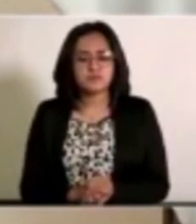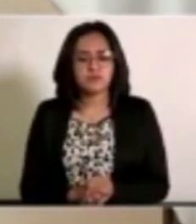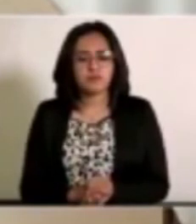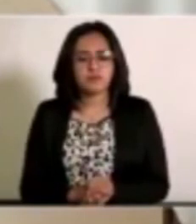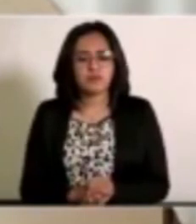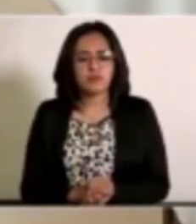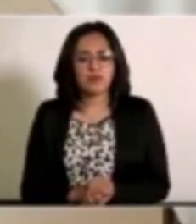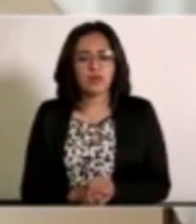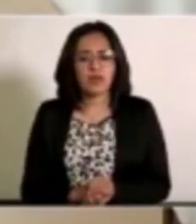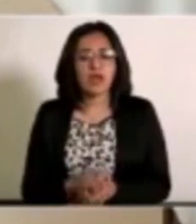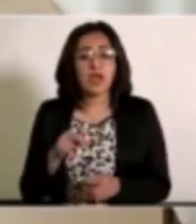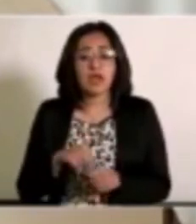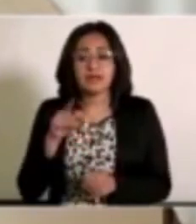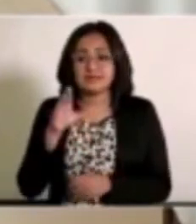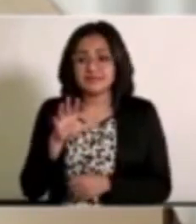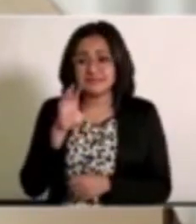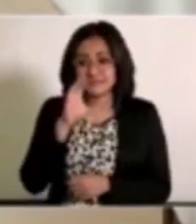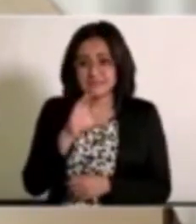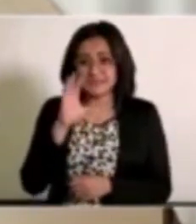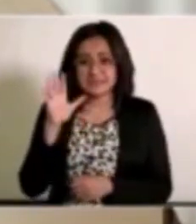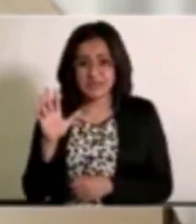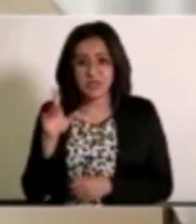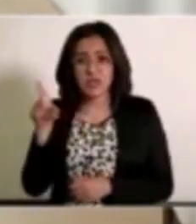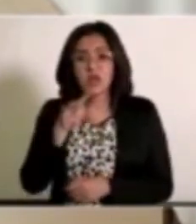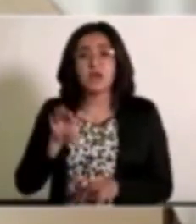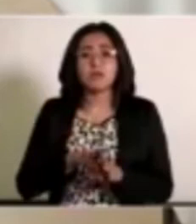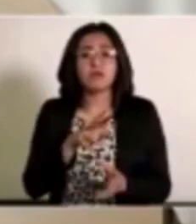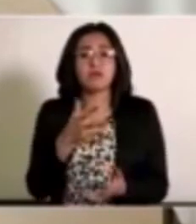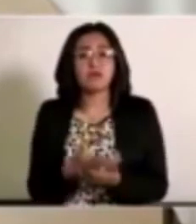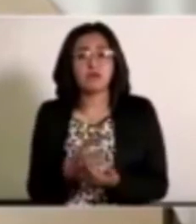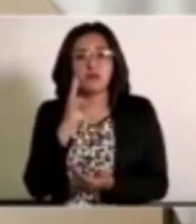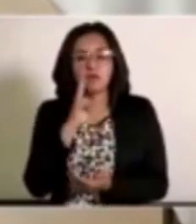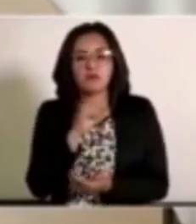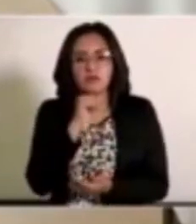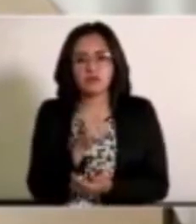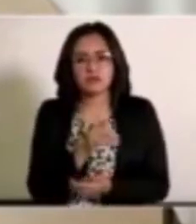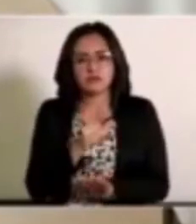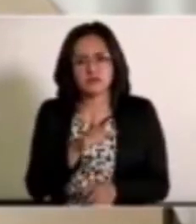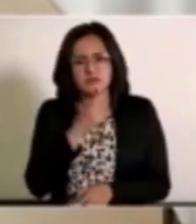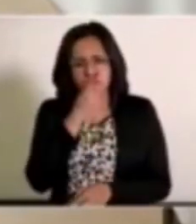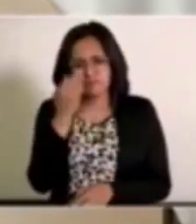comando de policía, C5, eso es absolutamente falso.